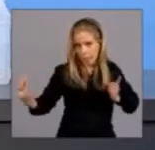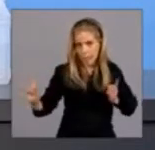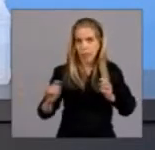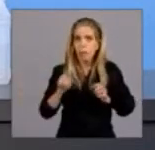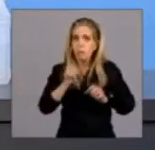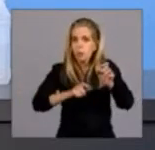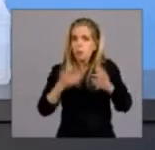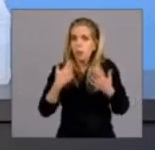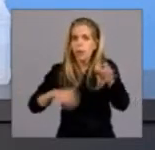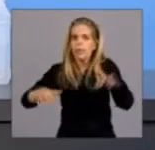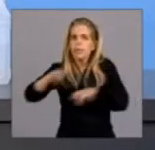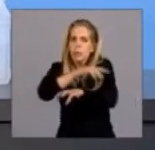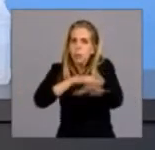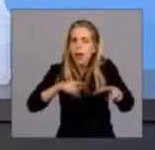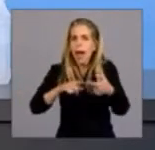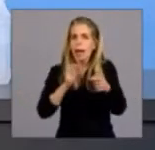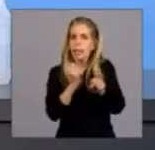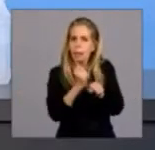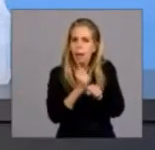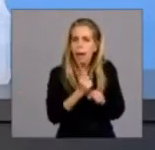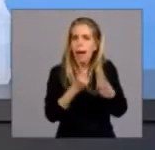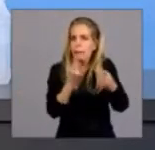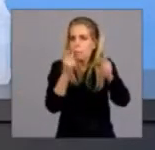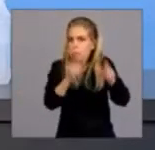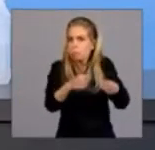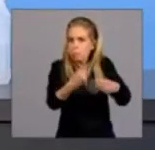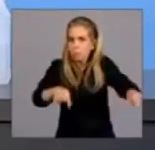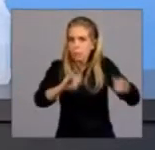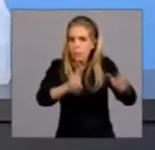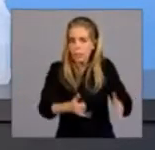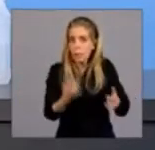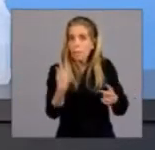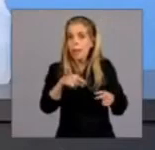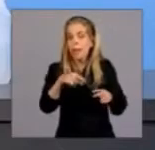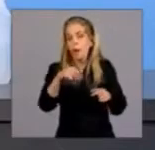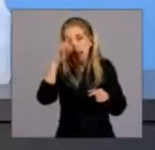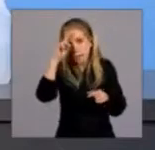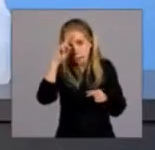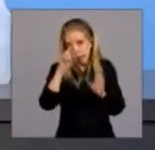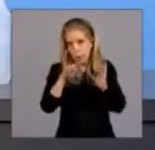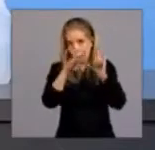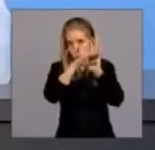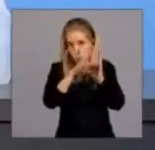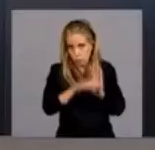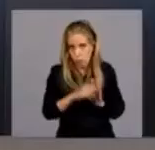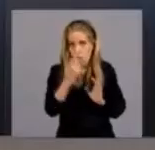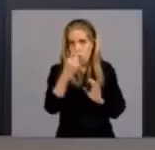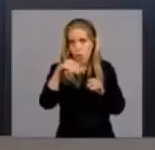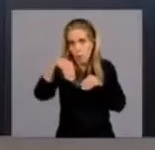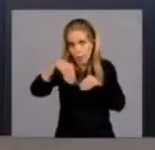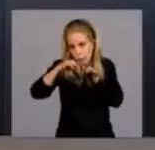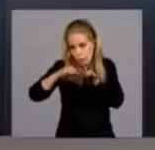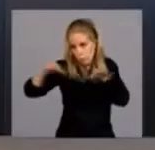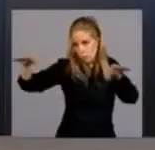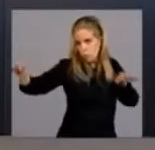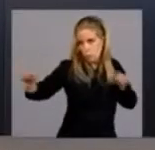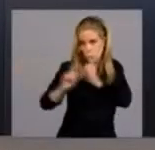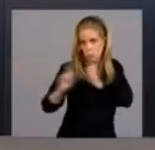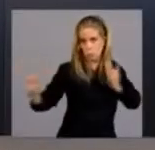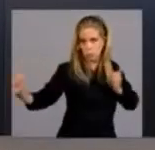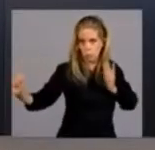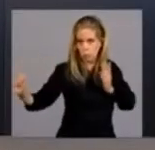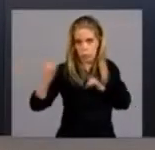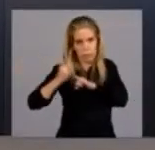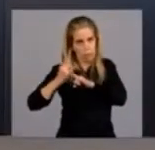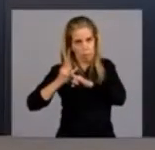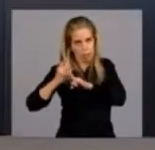trabajar y realizar sus actividades siempre que guarden la distancia de dos metros uno respecto del otro.